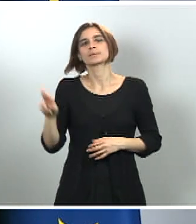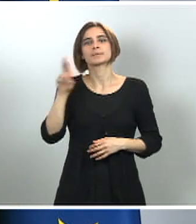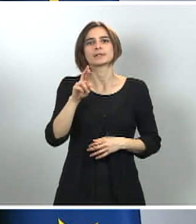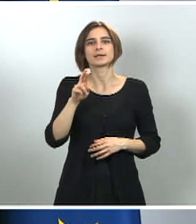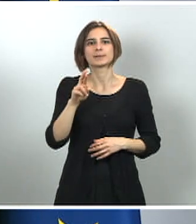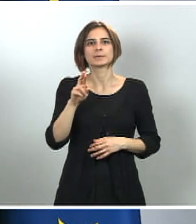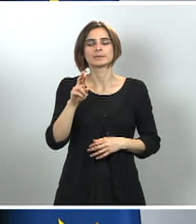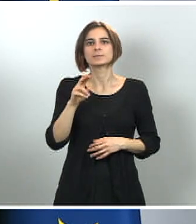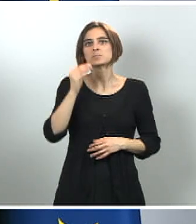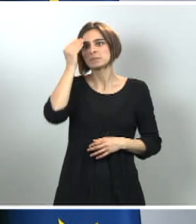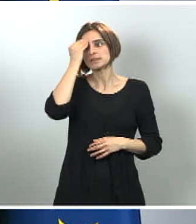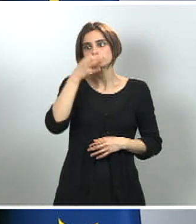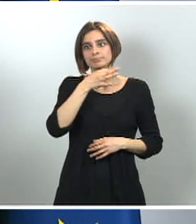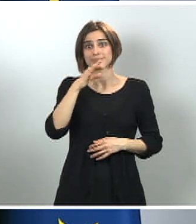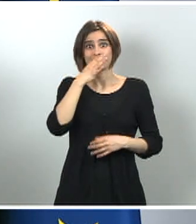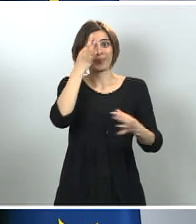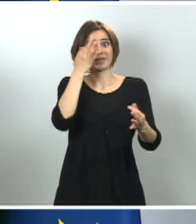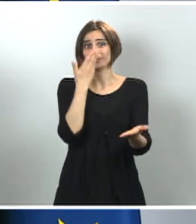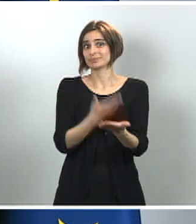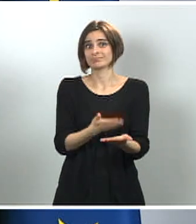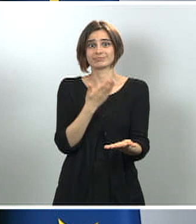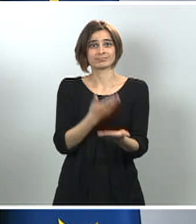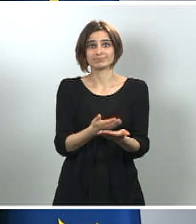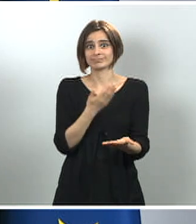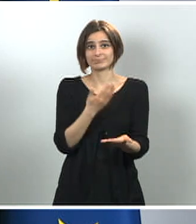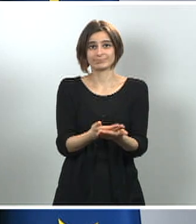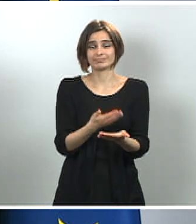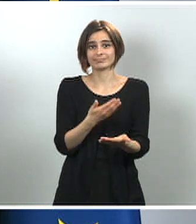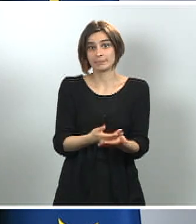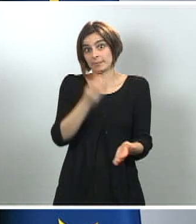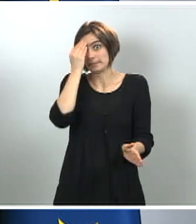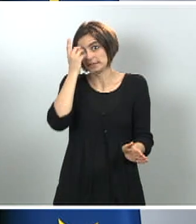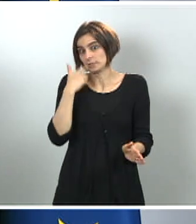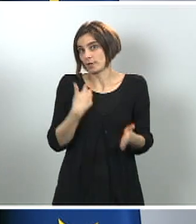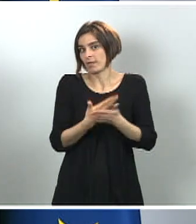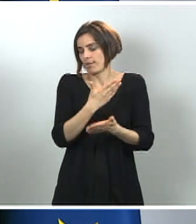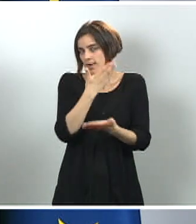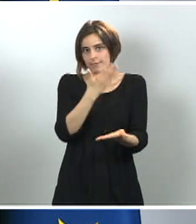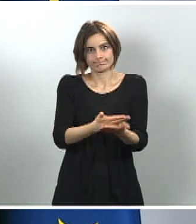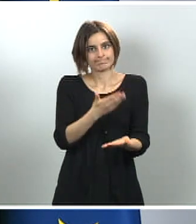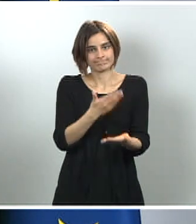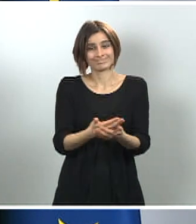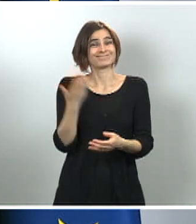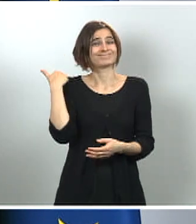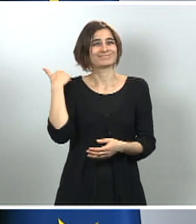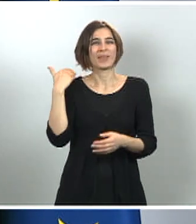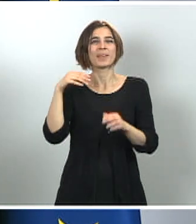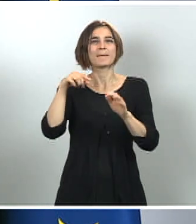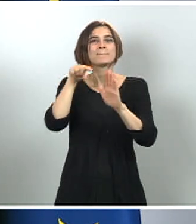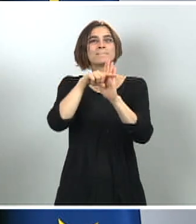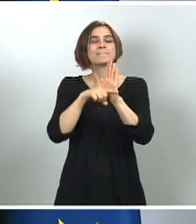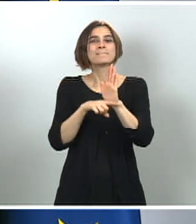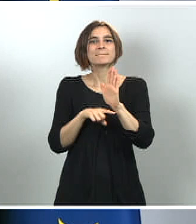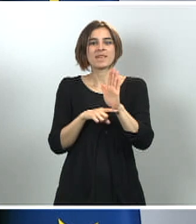los datos nos van a nuestro parecer confirmando día a día el tomar unas medidas homogéneas para el conjunto del territorio